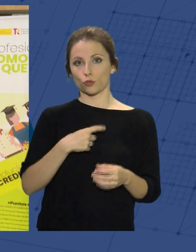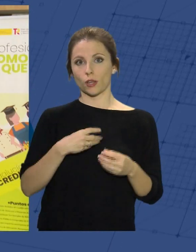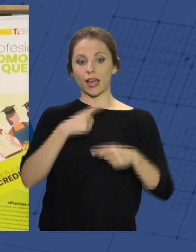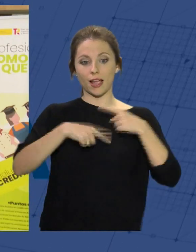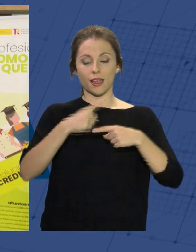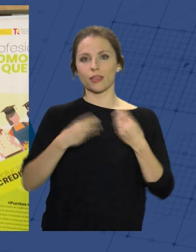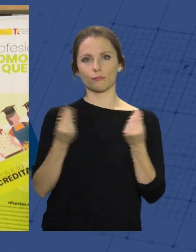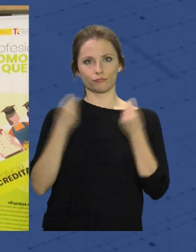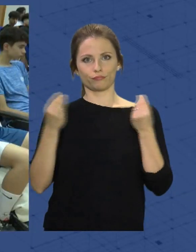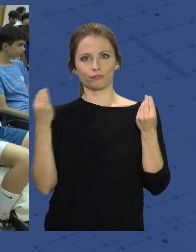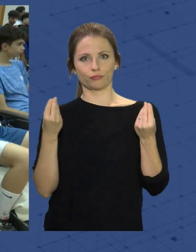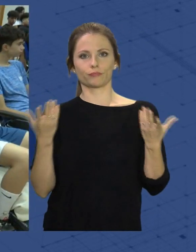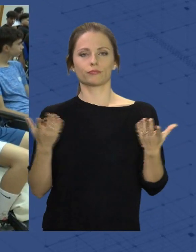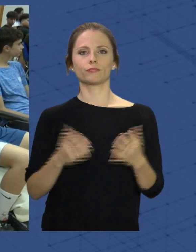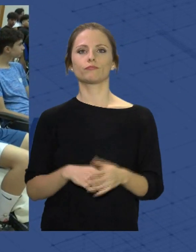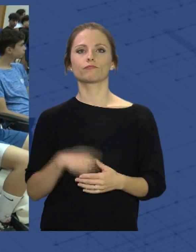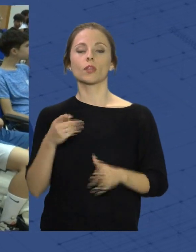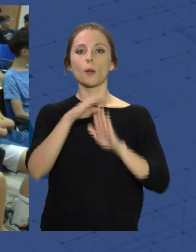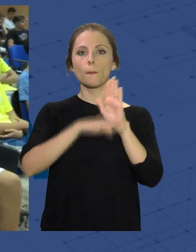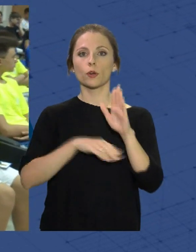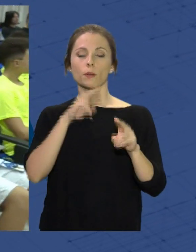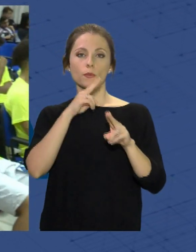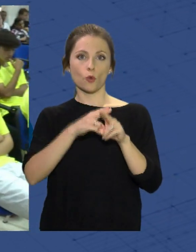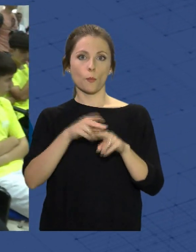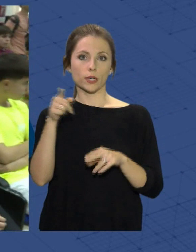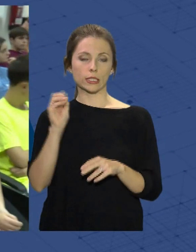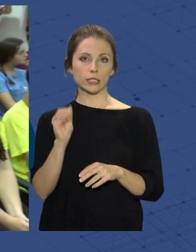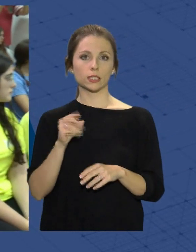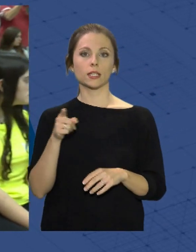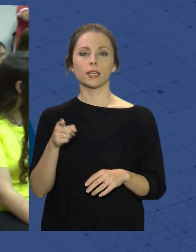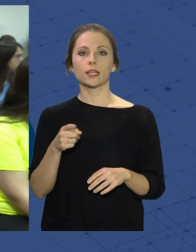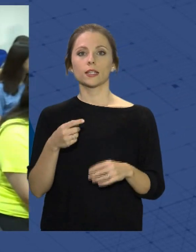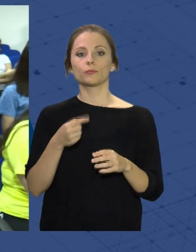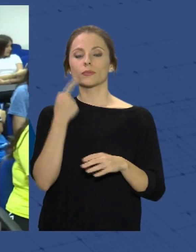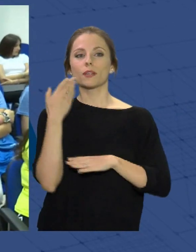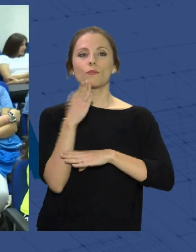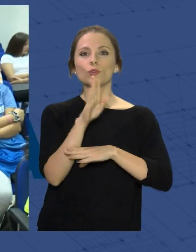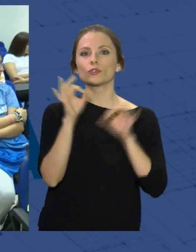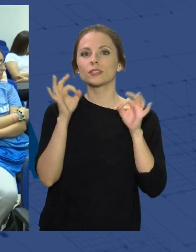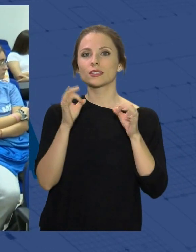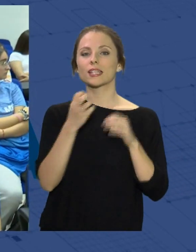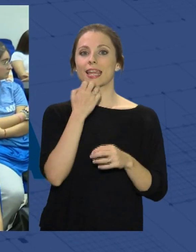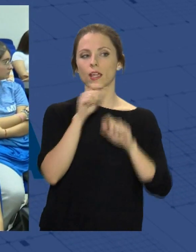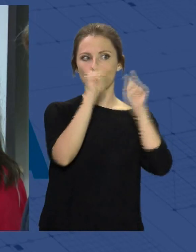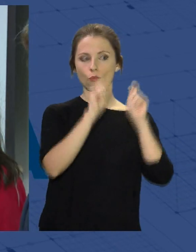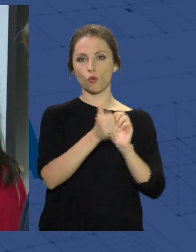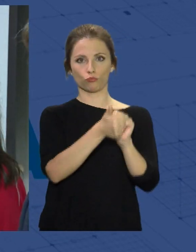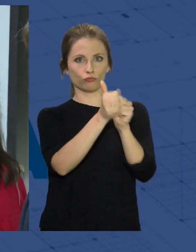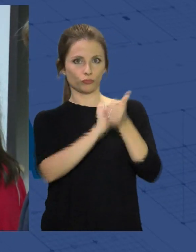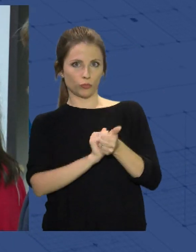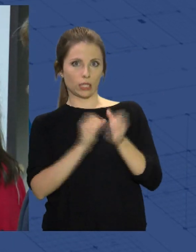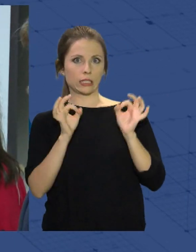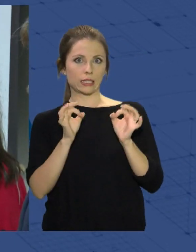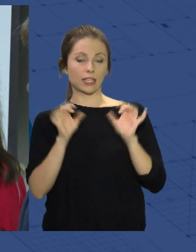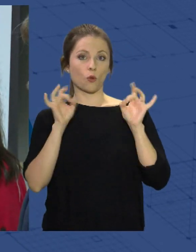día para poder lograr más y más. El programa Mentor 10 quiere mostrar al alumnado ejemplos de esfuerzo y superación. Carmen, como ellos, también